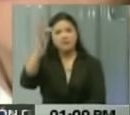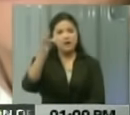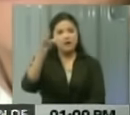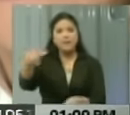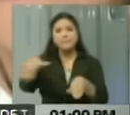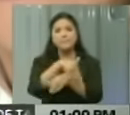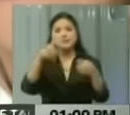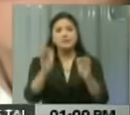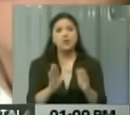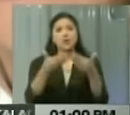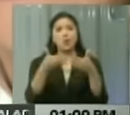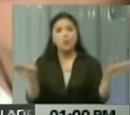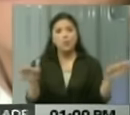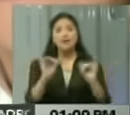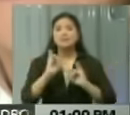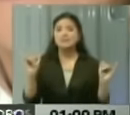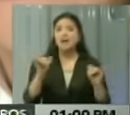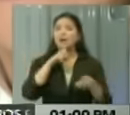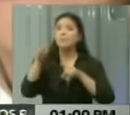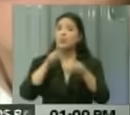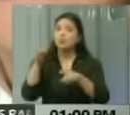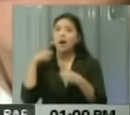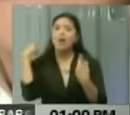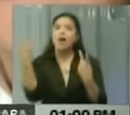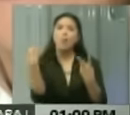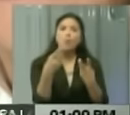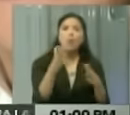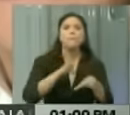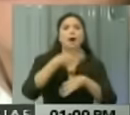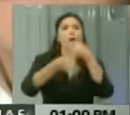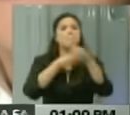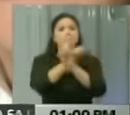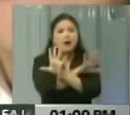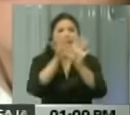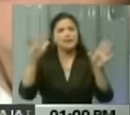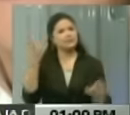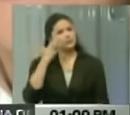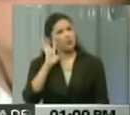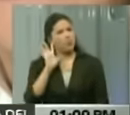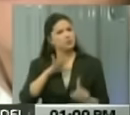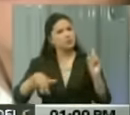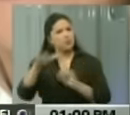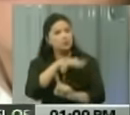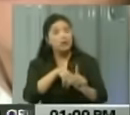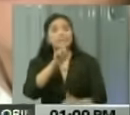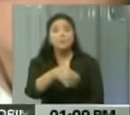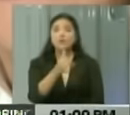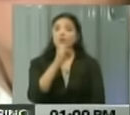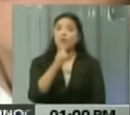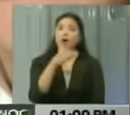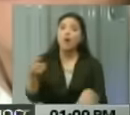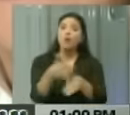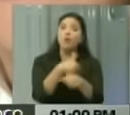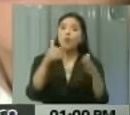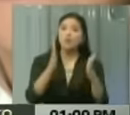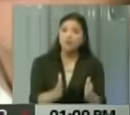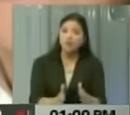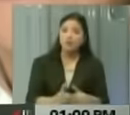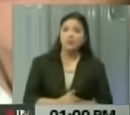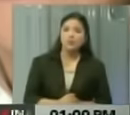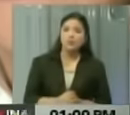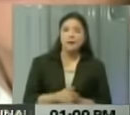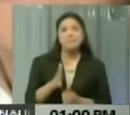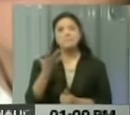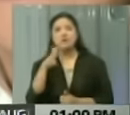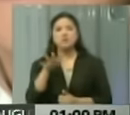Ministerio Público, son consultados en la búsqueda para esclarecer estos presuntos hechos. También informaba el gobernador de la entidad que un